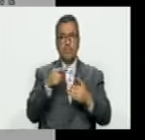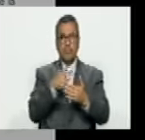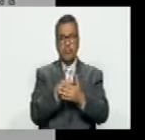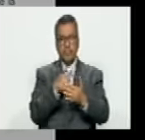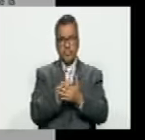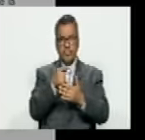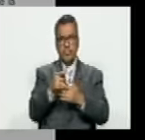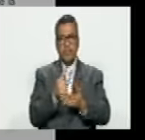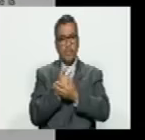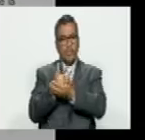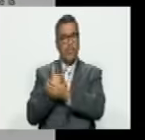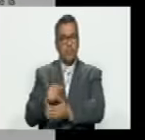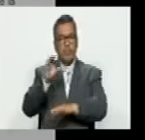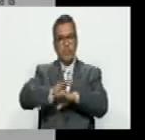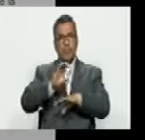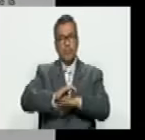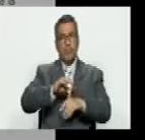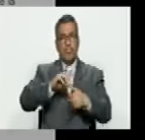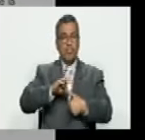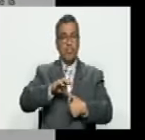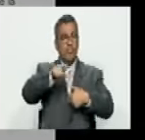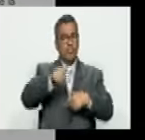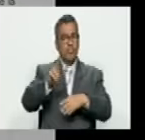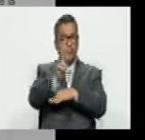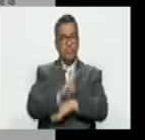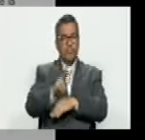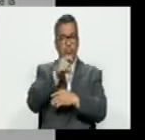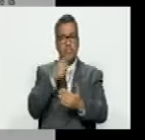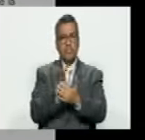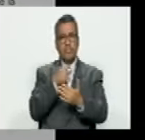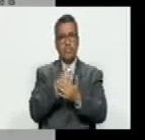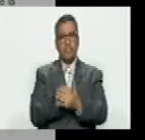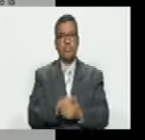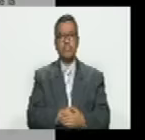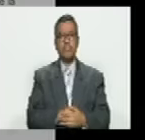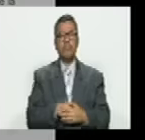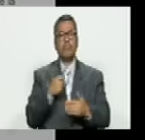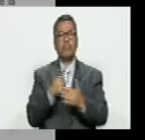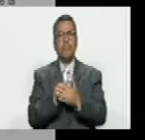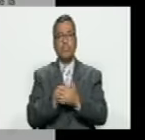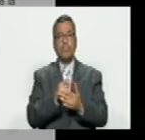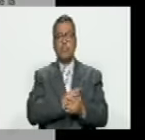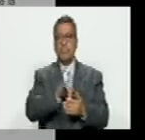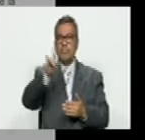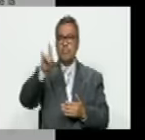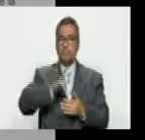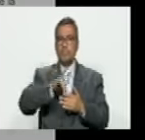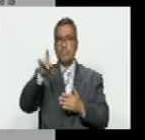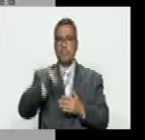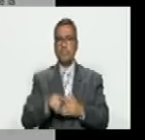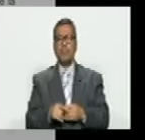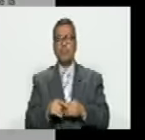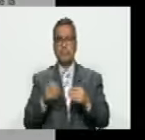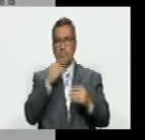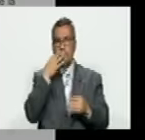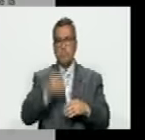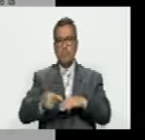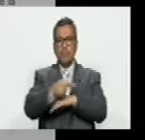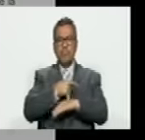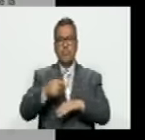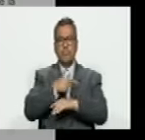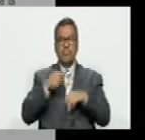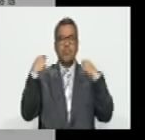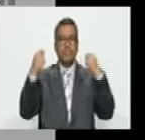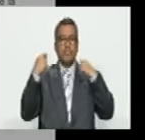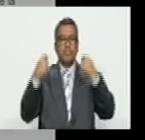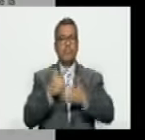la ayuda a Centroamérica y la vamos a usar para pagar dice aquí los gastos de pasajes aéreos curso de buen gobierno propaganda